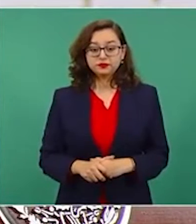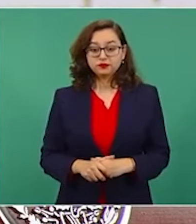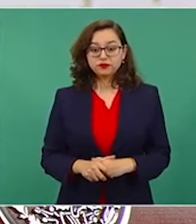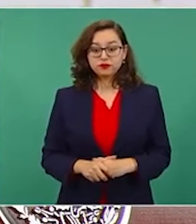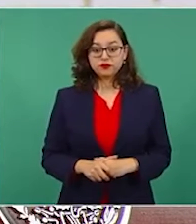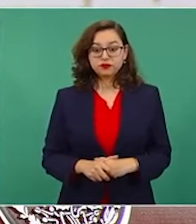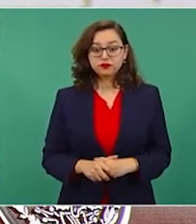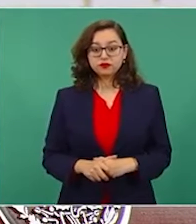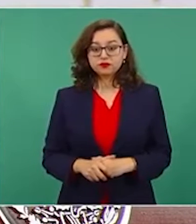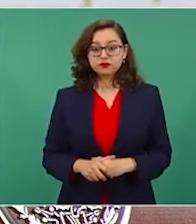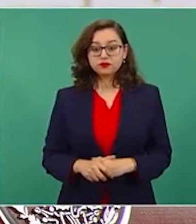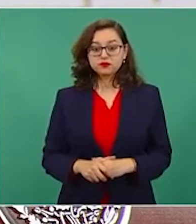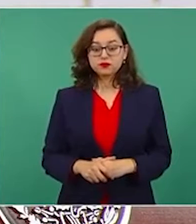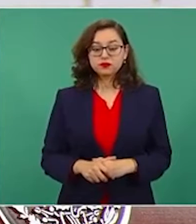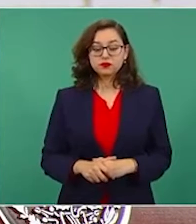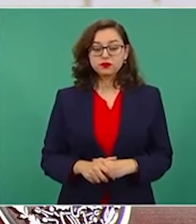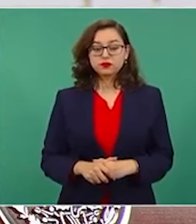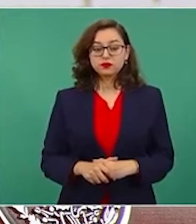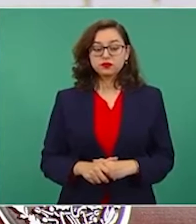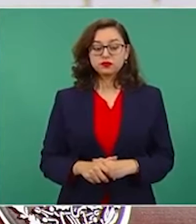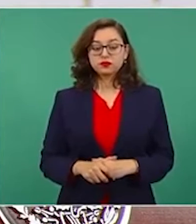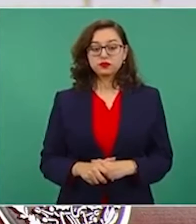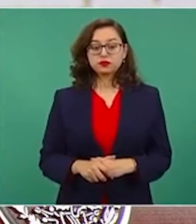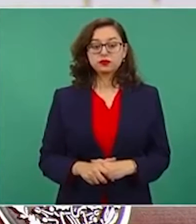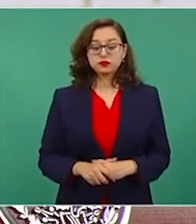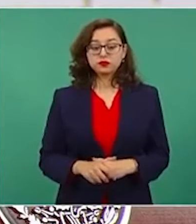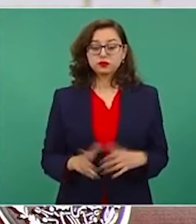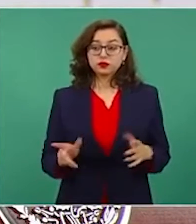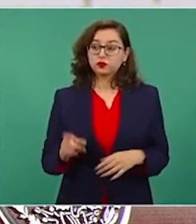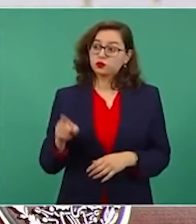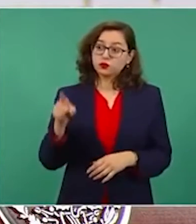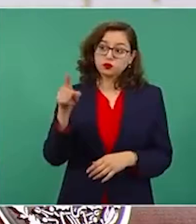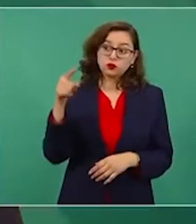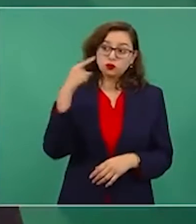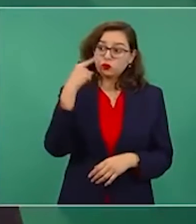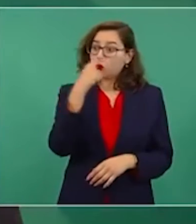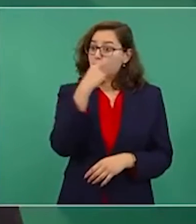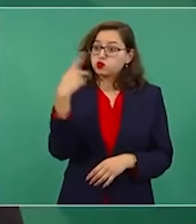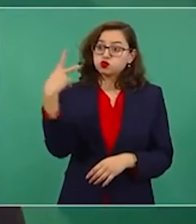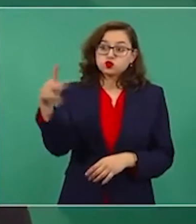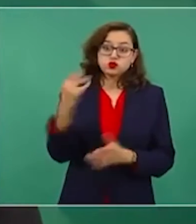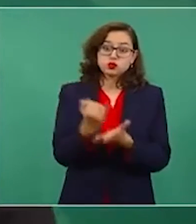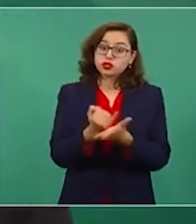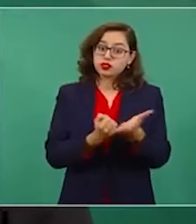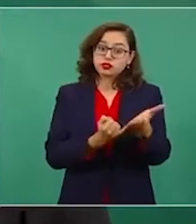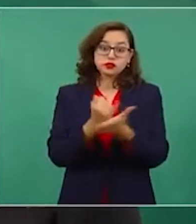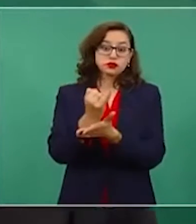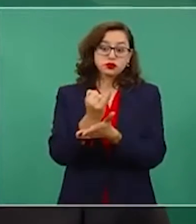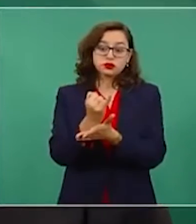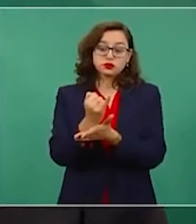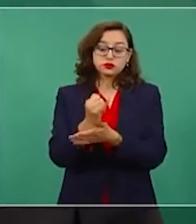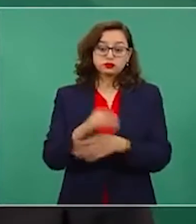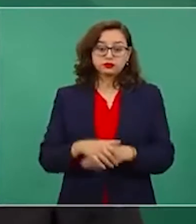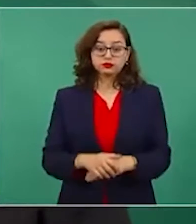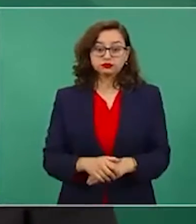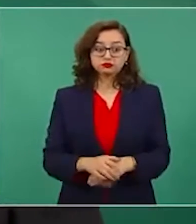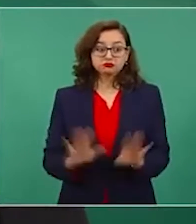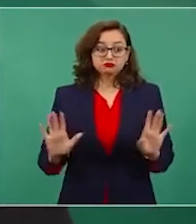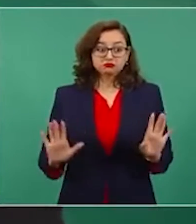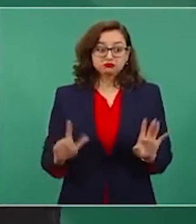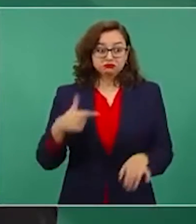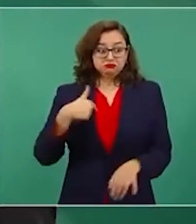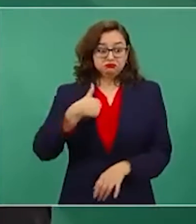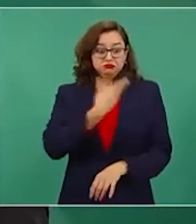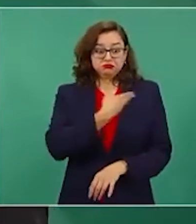ellos depende y por lo que corresponde al Ejecutivo no